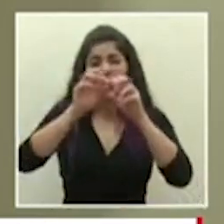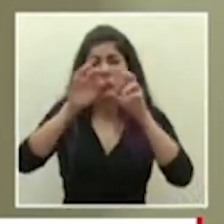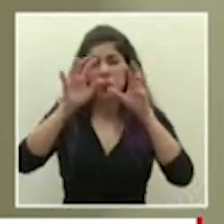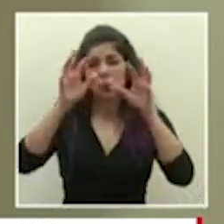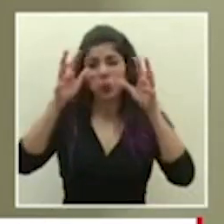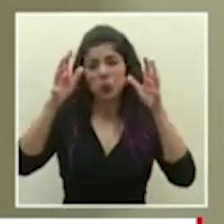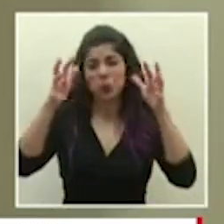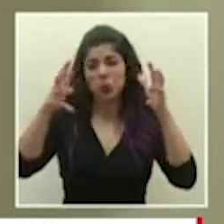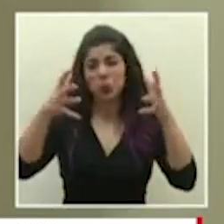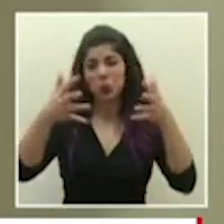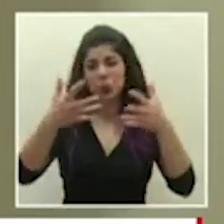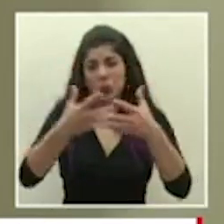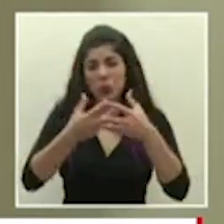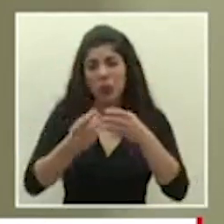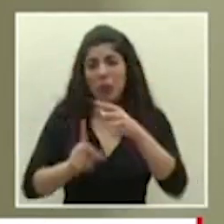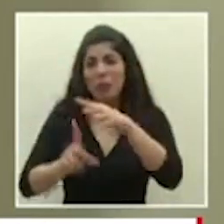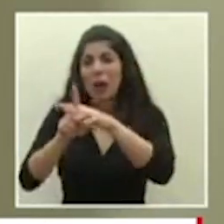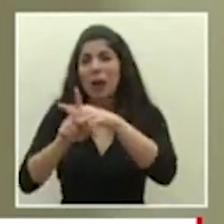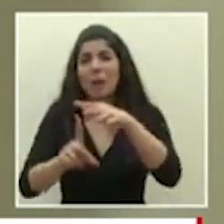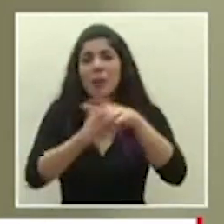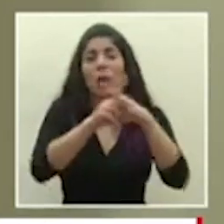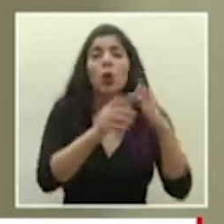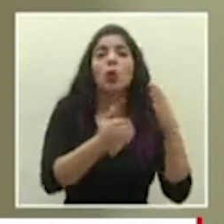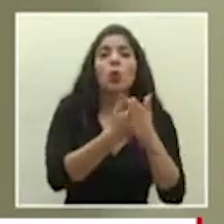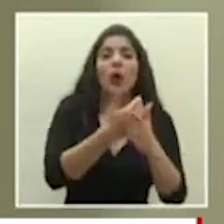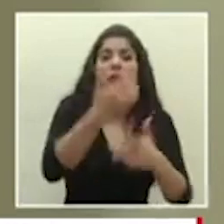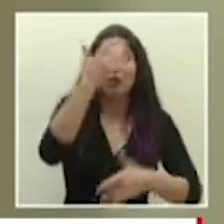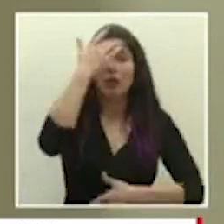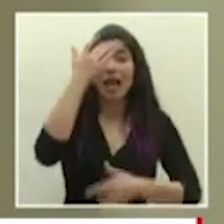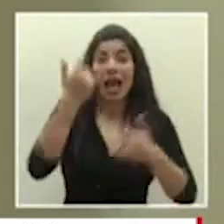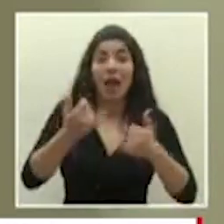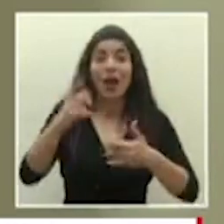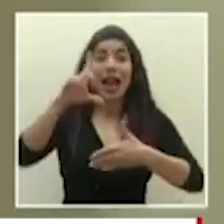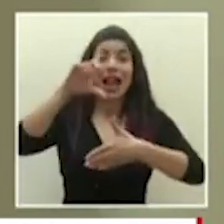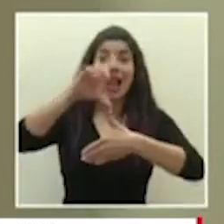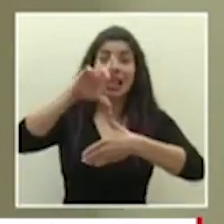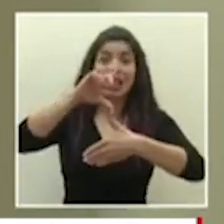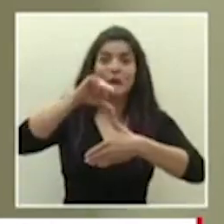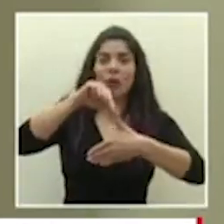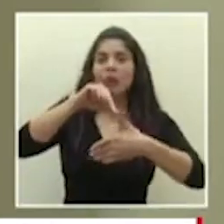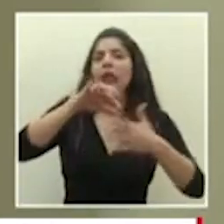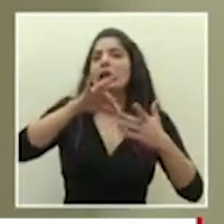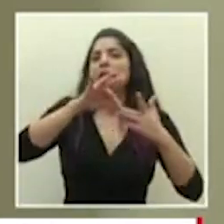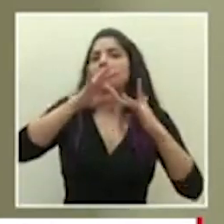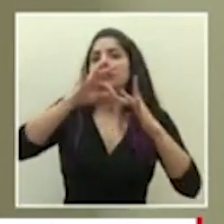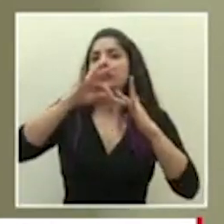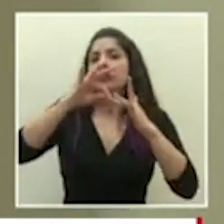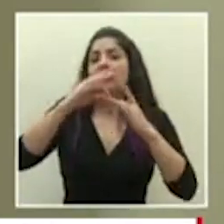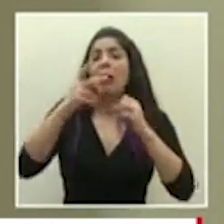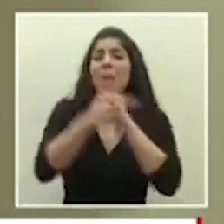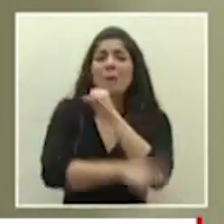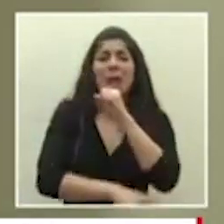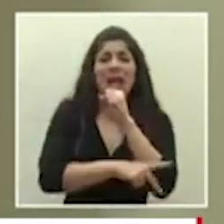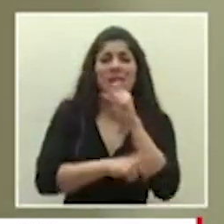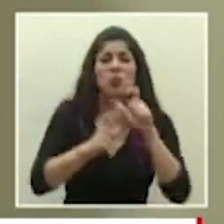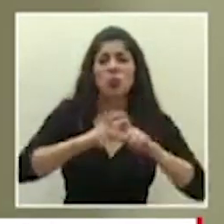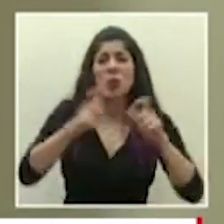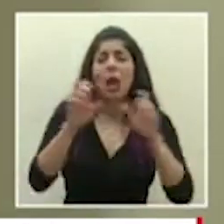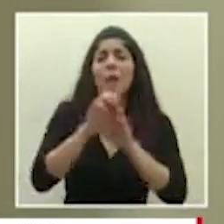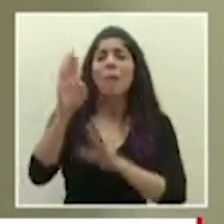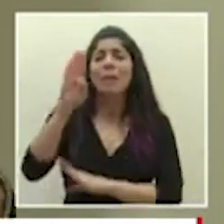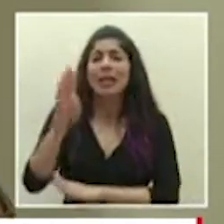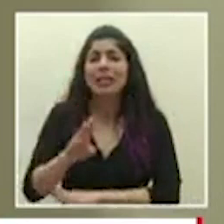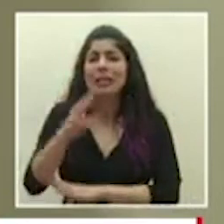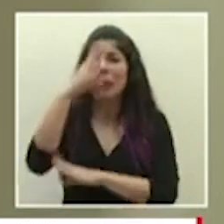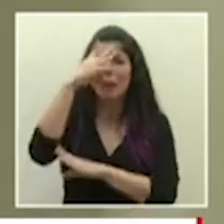generando nuevos epicentros en este momento Latinoamérica es el epicentro tenemos países muy grandes como Brasil como